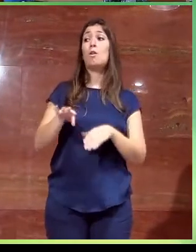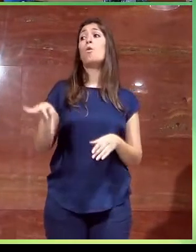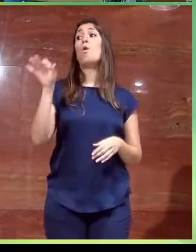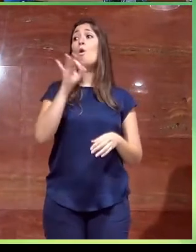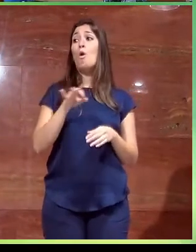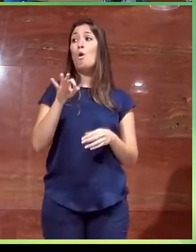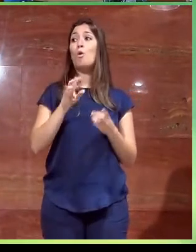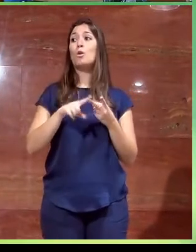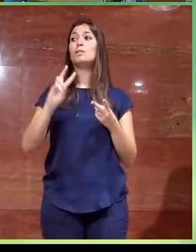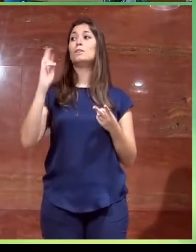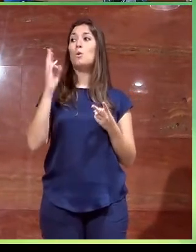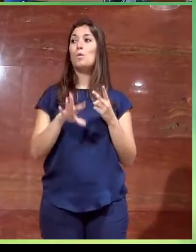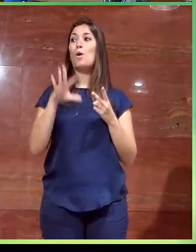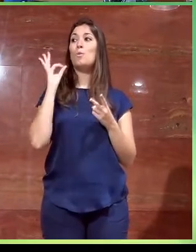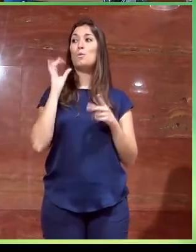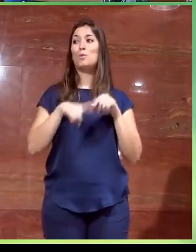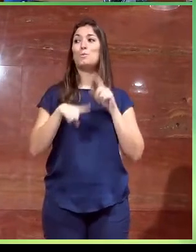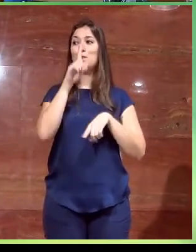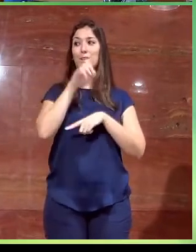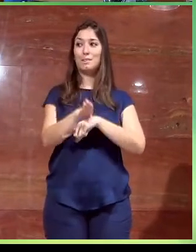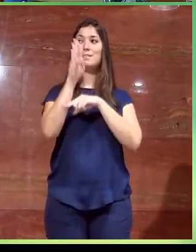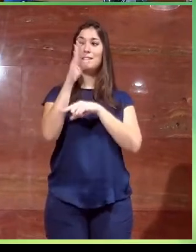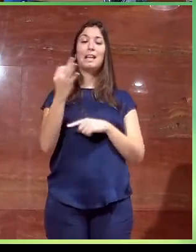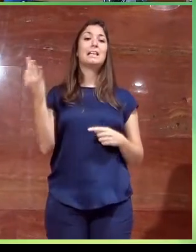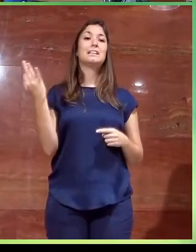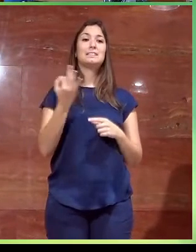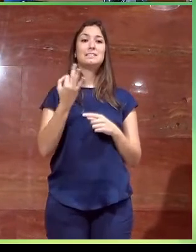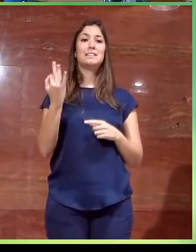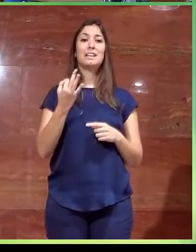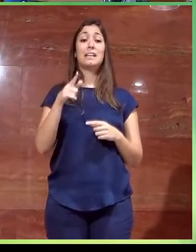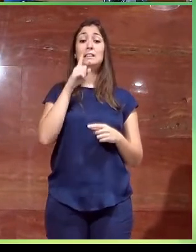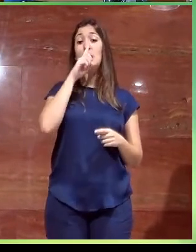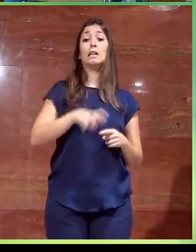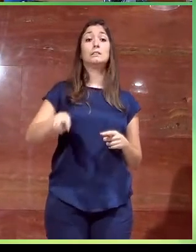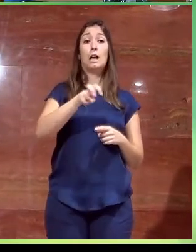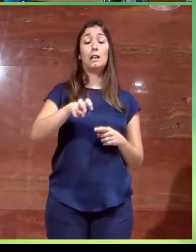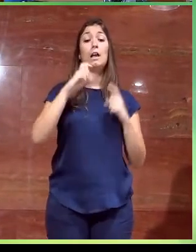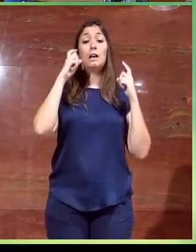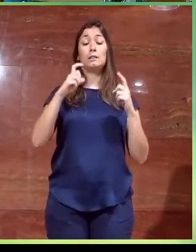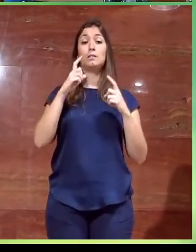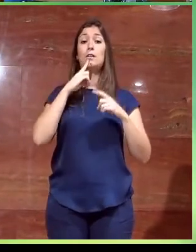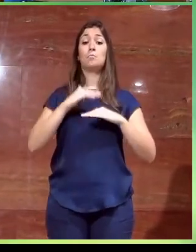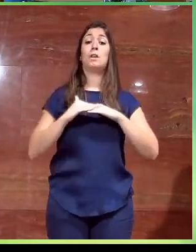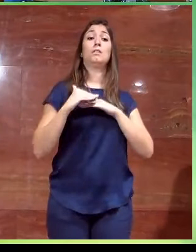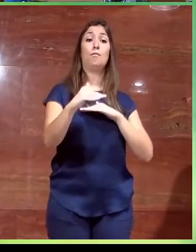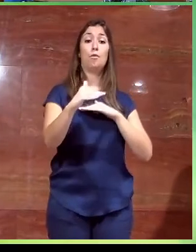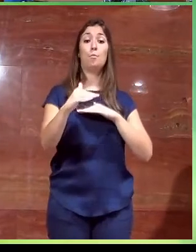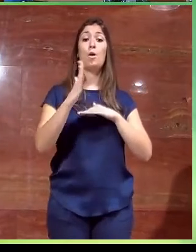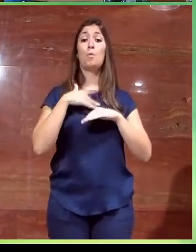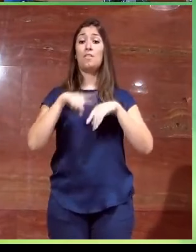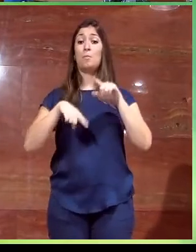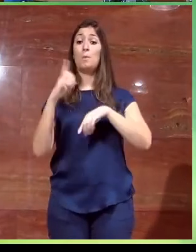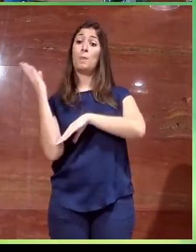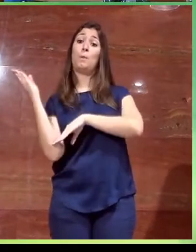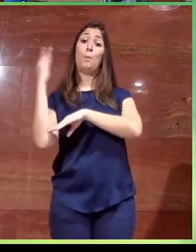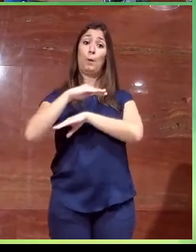la segunda opción por la cual nos inclinamos, que es recrecer una parte de esta escalera, sus tres peldaños, colocar una plataforma elevadora vertical,